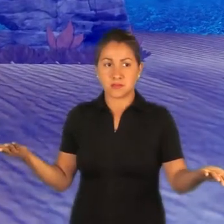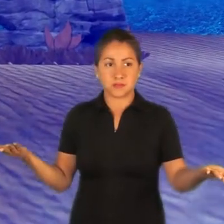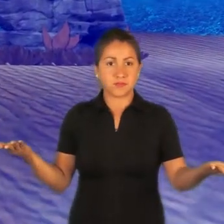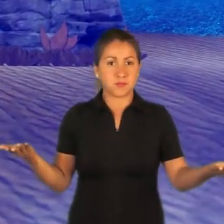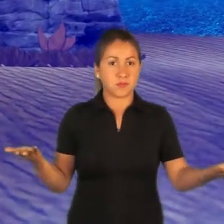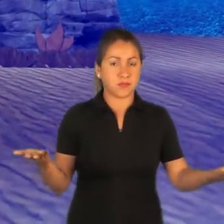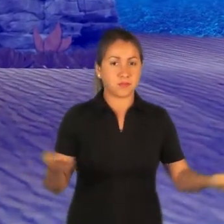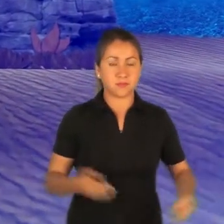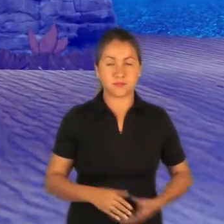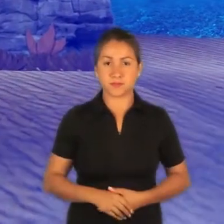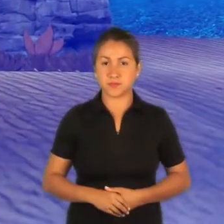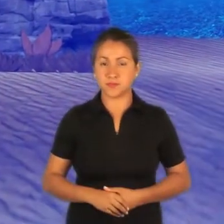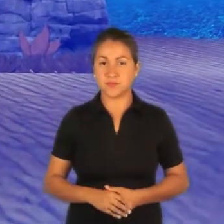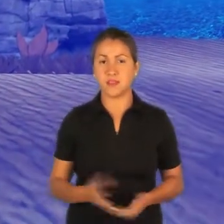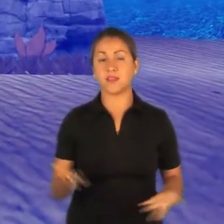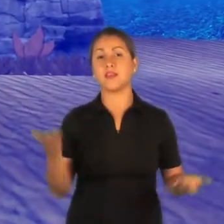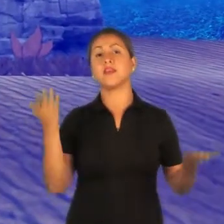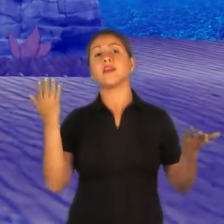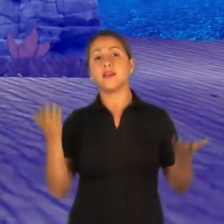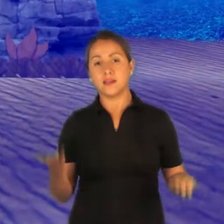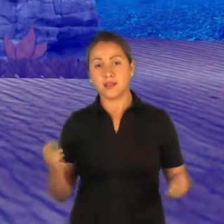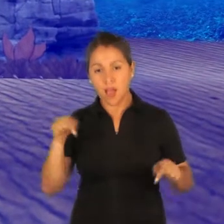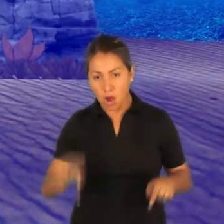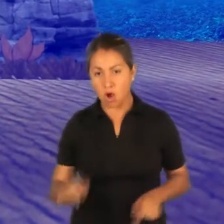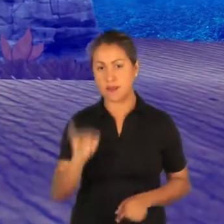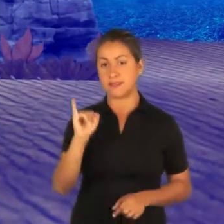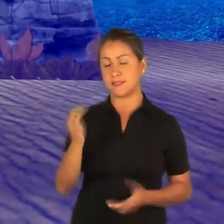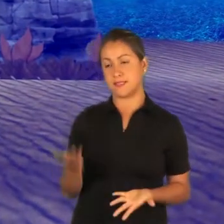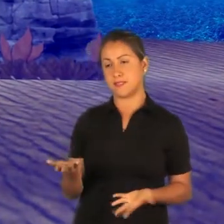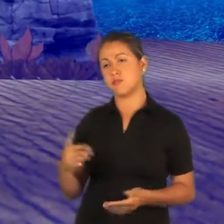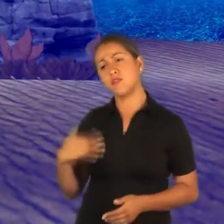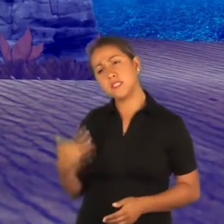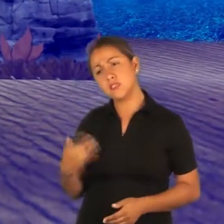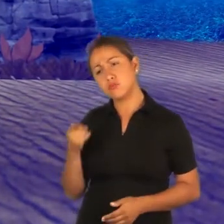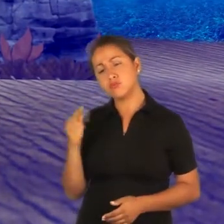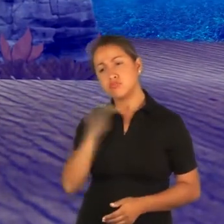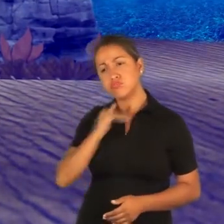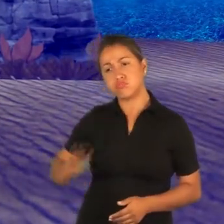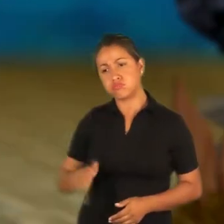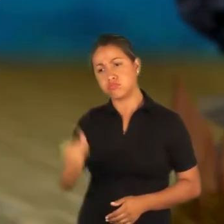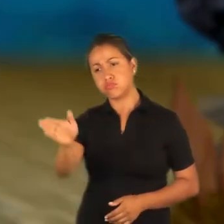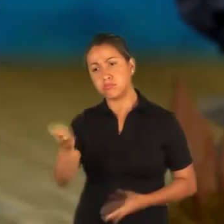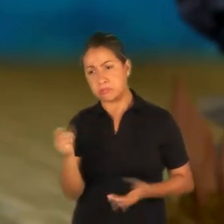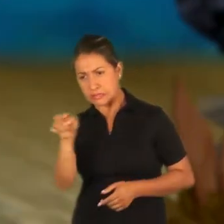Se encuentra con un pequeño animal. Pobrecito. Se acerca. ¿Va muy rápido para ti?